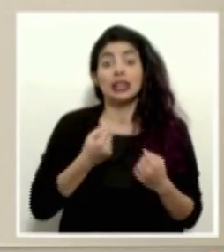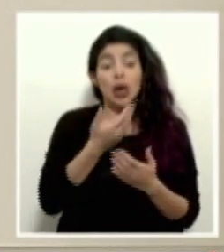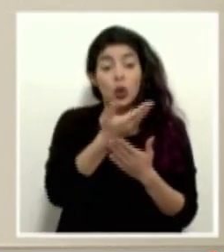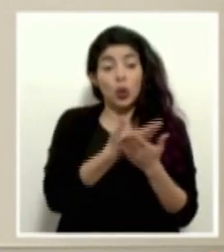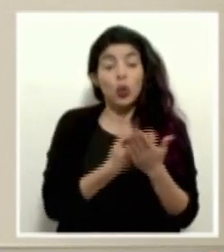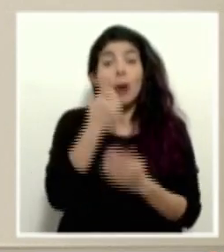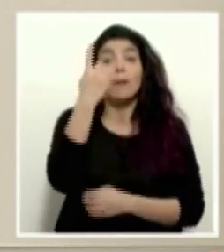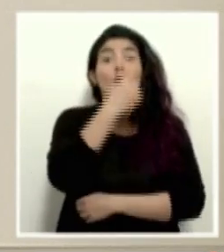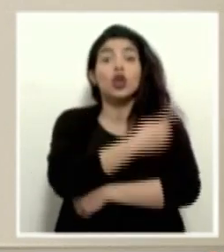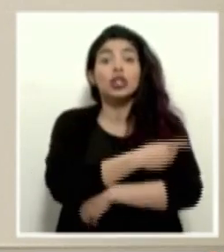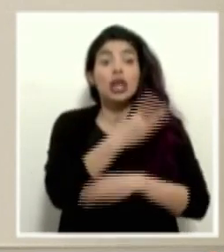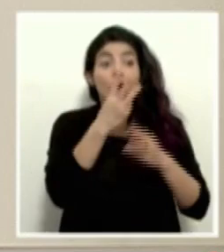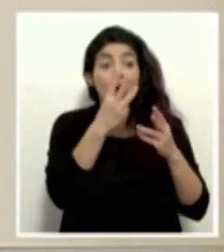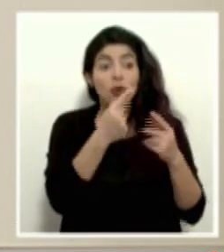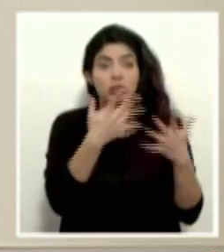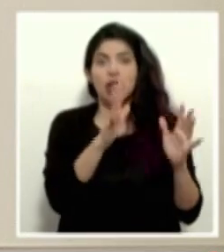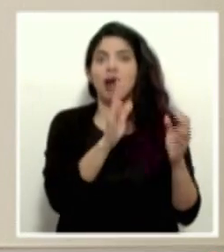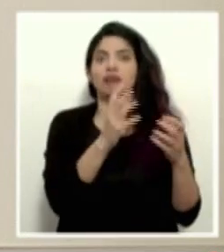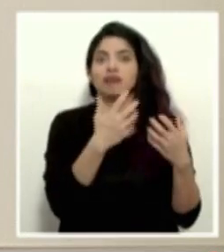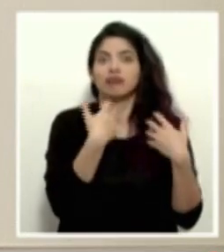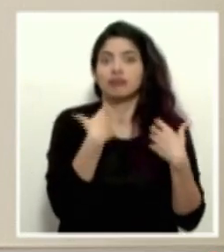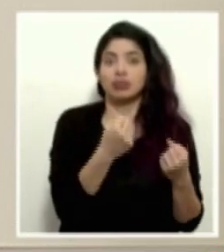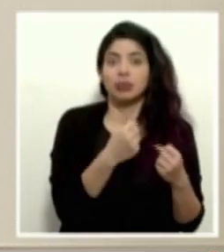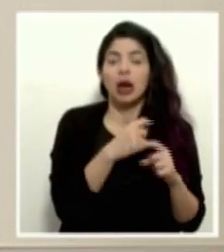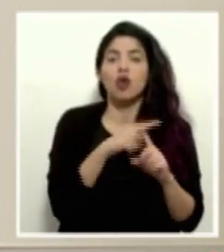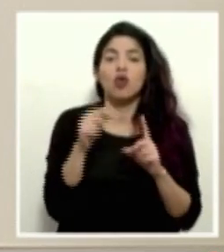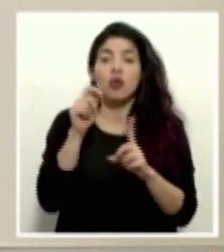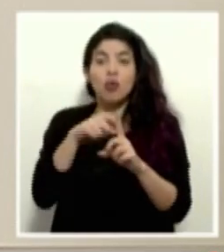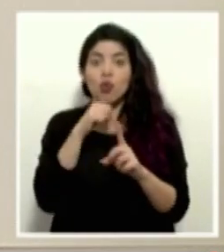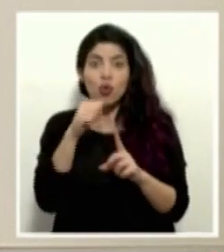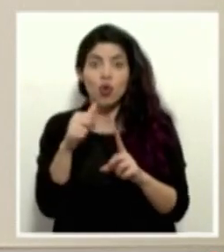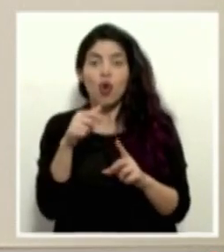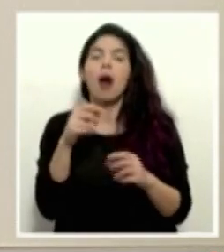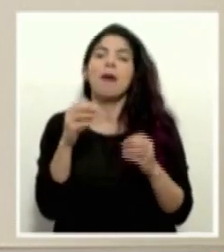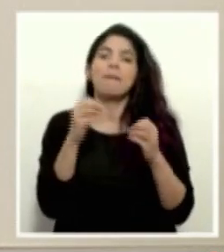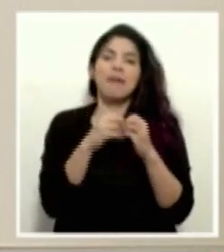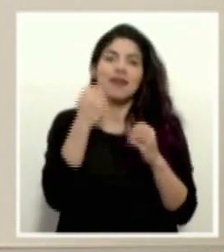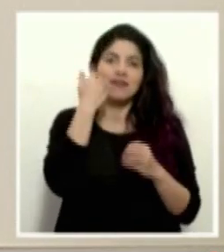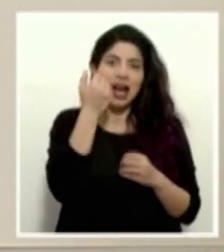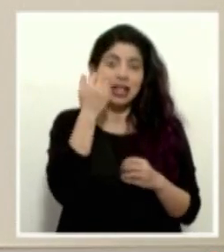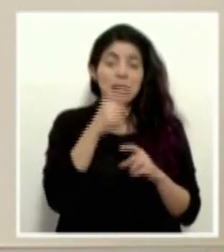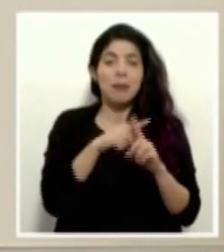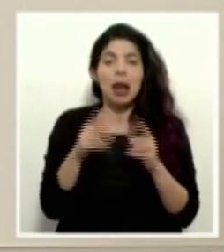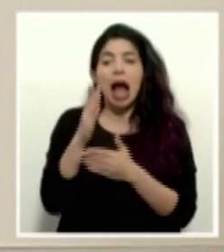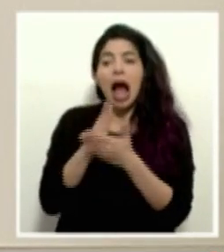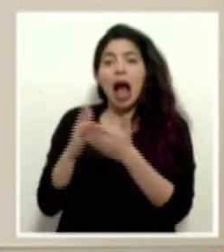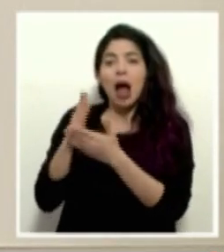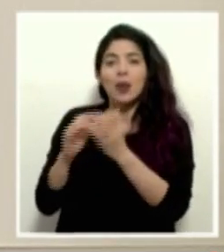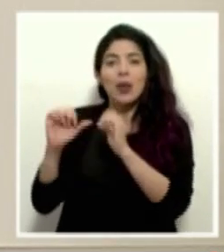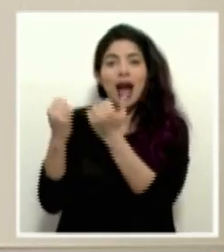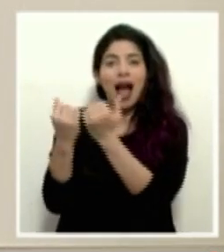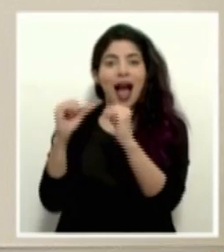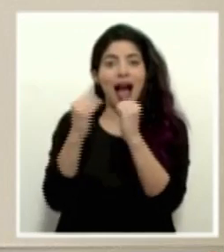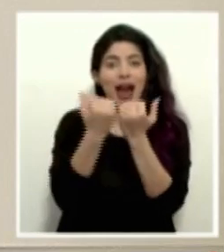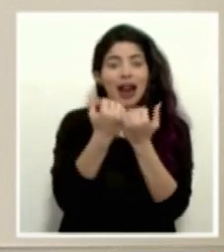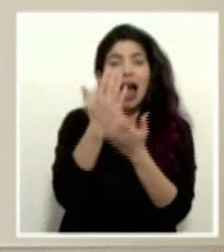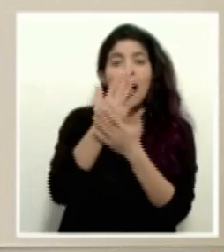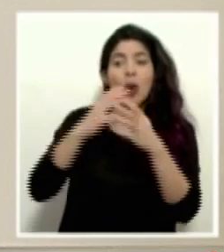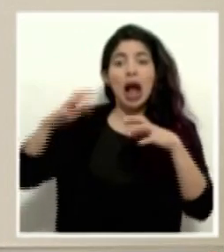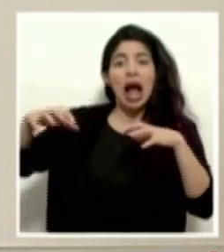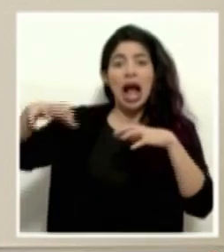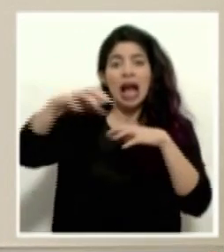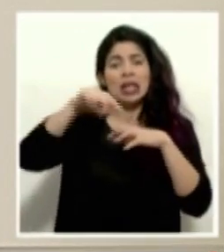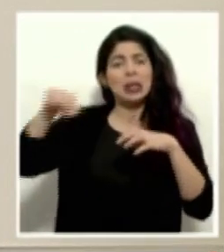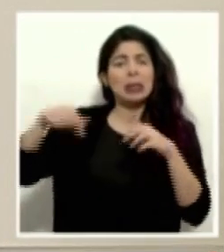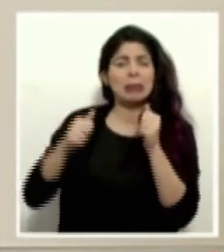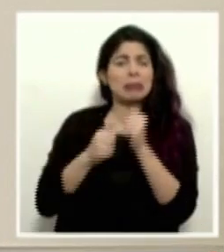por prueba, facilita mucho, pero recordemos que ha habido un colapso muy importante en algunas de las áreas, en algunas de las cantones donde